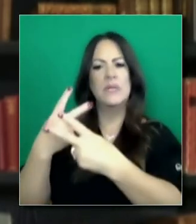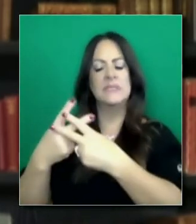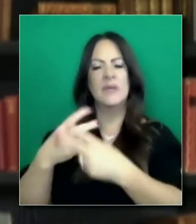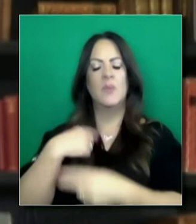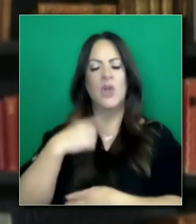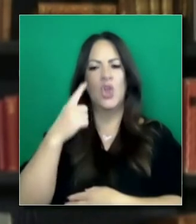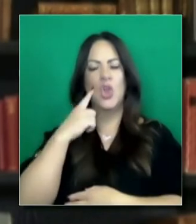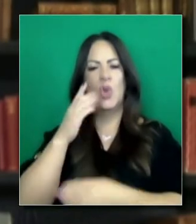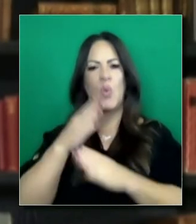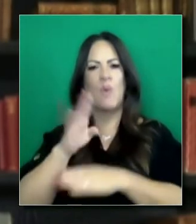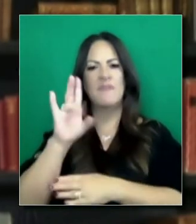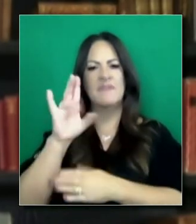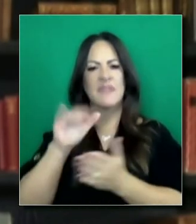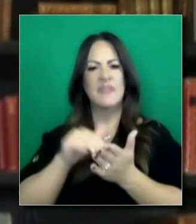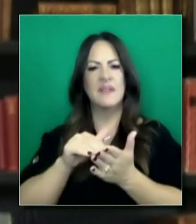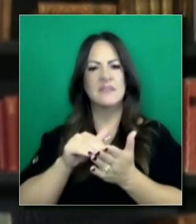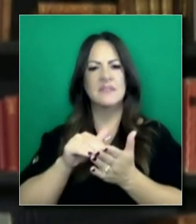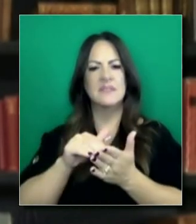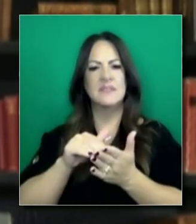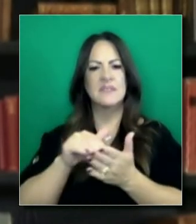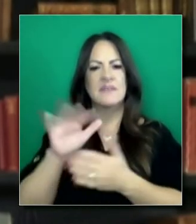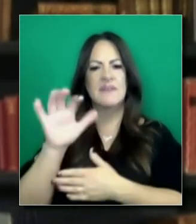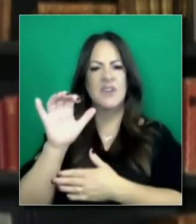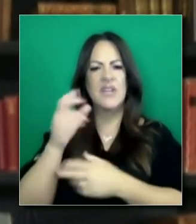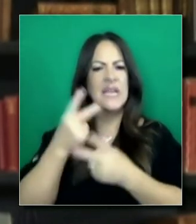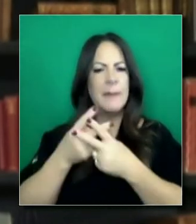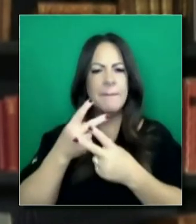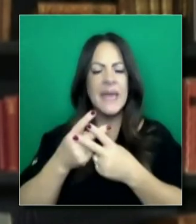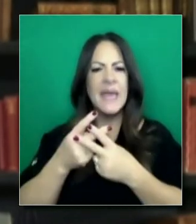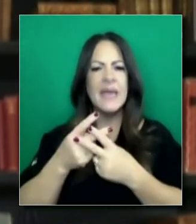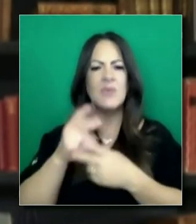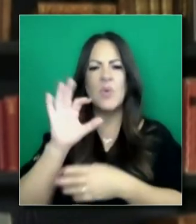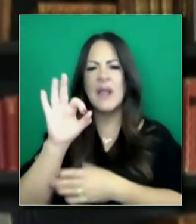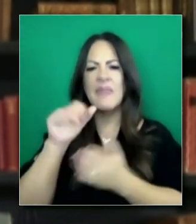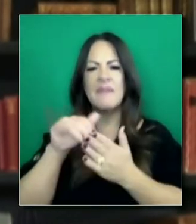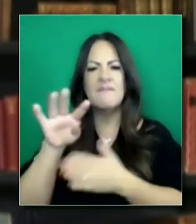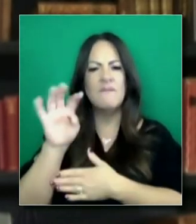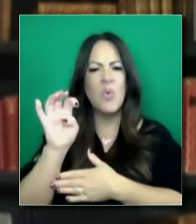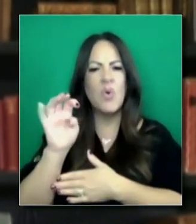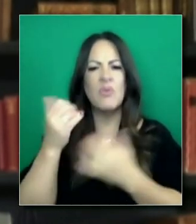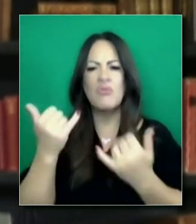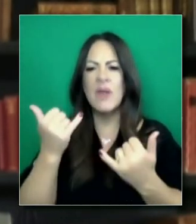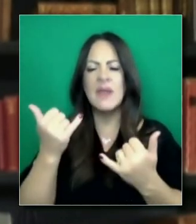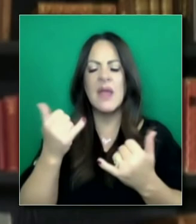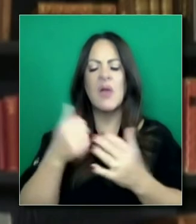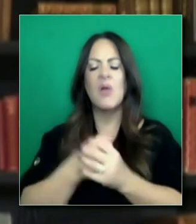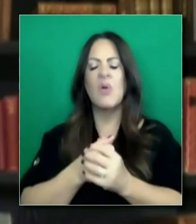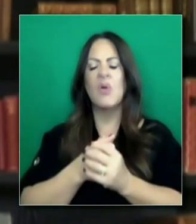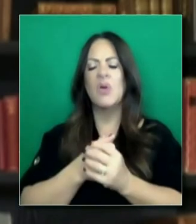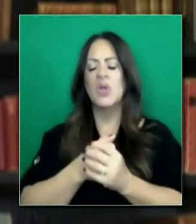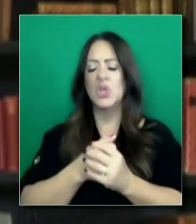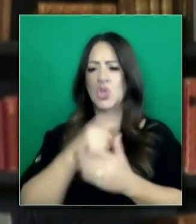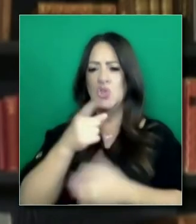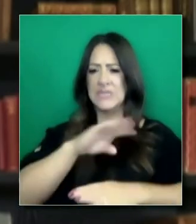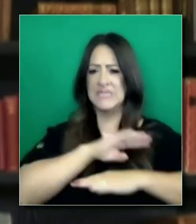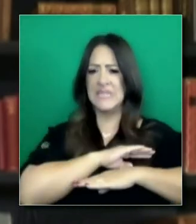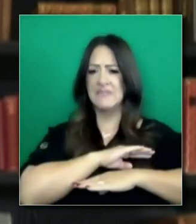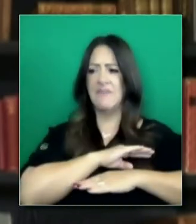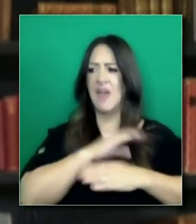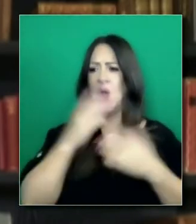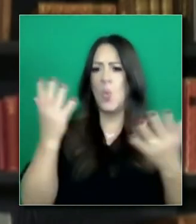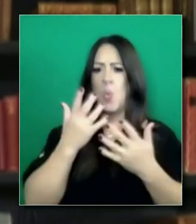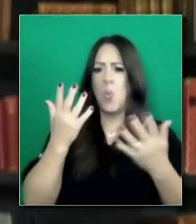tienen las presiones de 7500 recientemente, de acuerdo a estas medidas. ¿Está